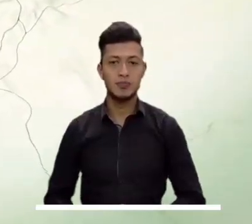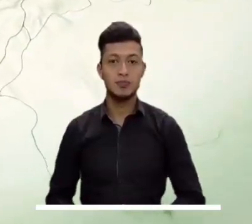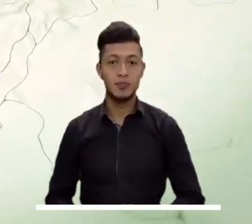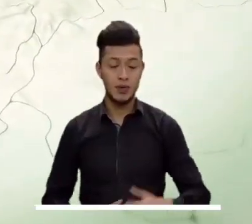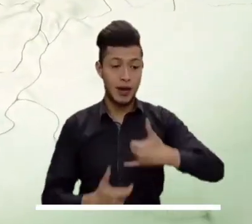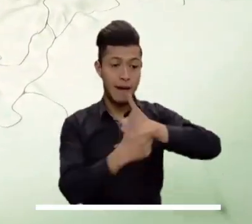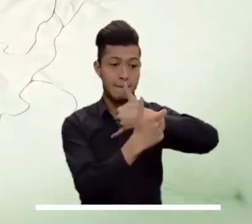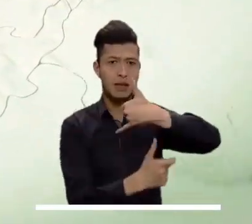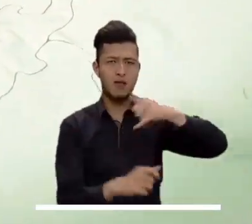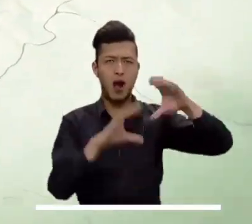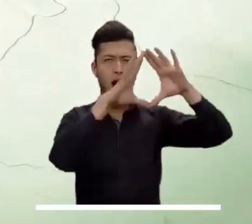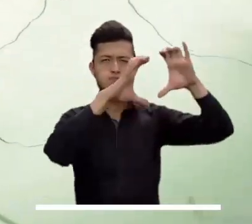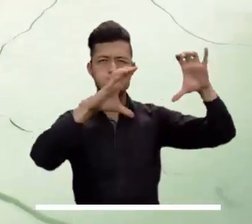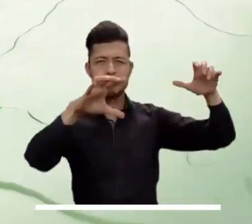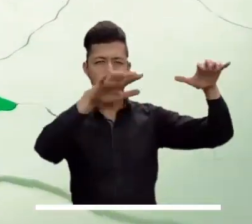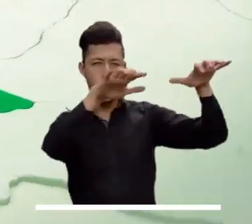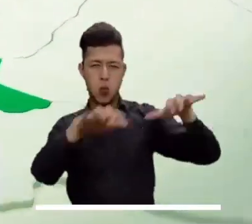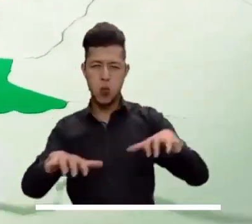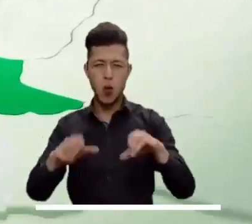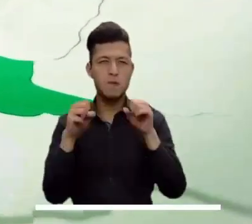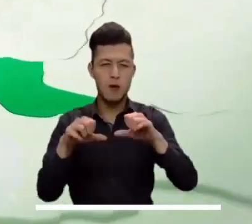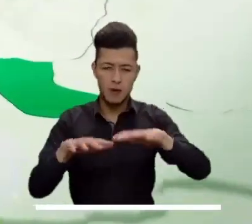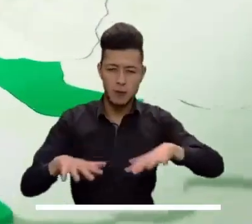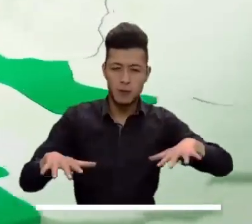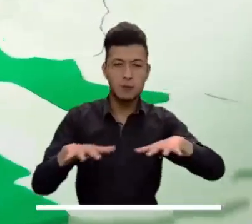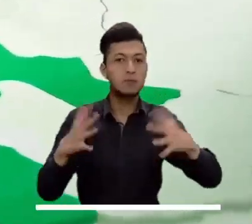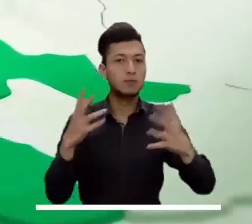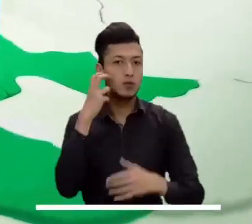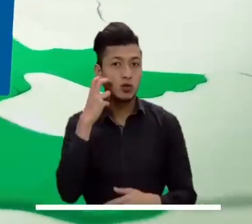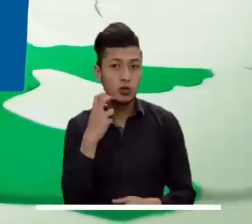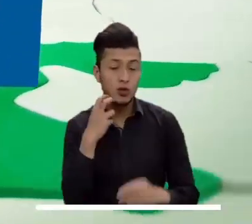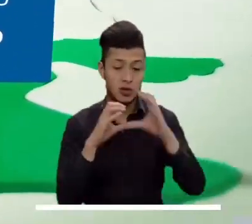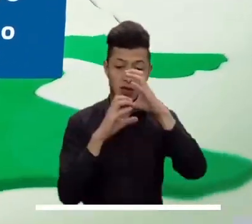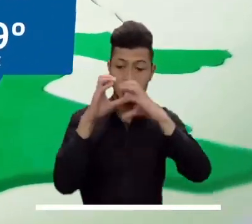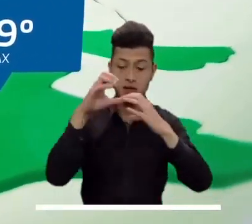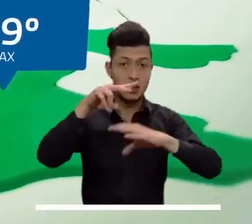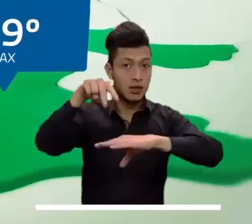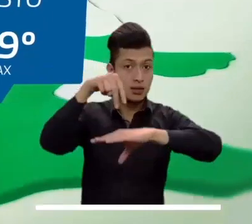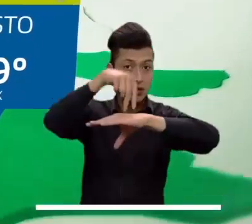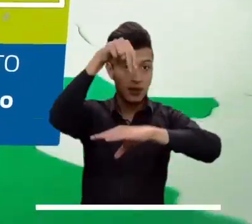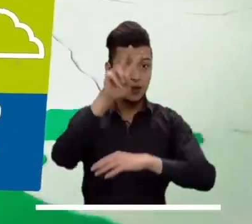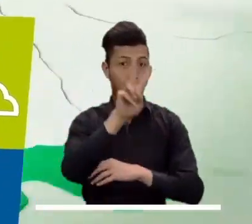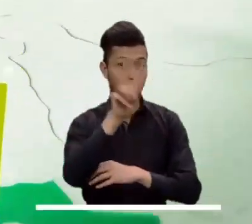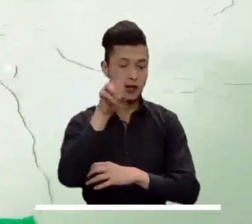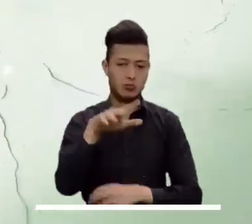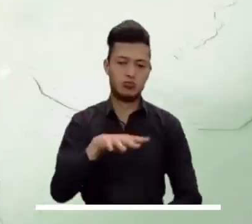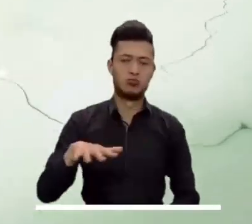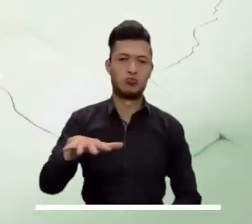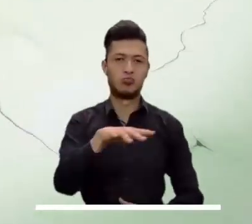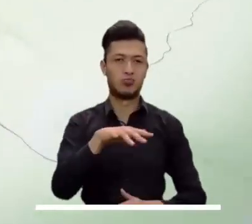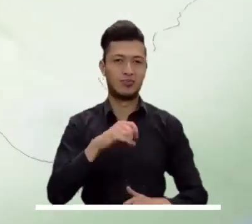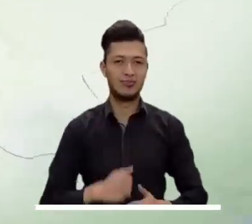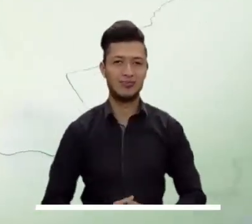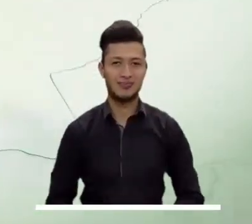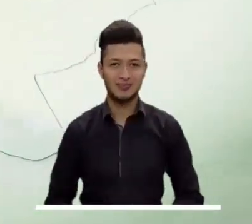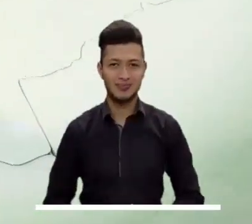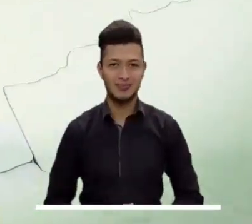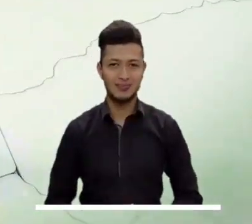En el Pacífico reinarán las nubes y las lluvias intensas, sobre todo en sectores de Chocó, Cauca, Nariño y Valle.